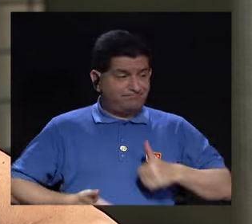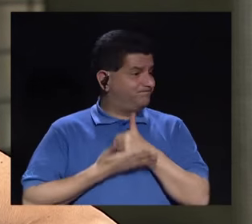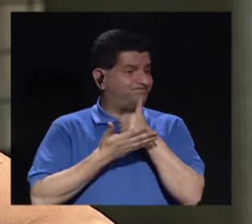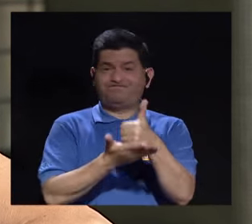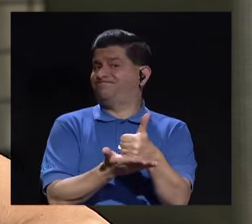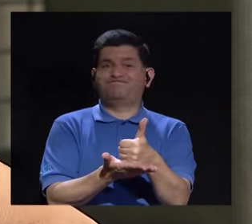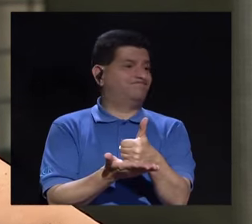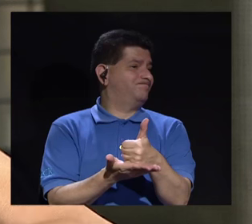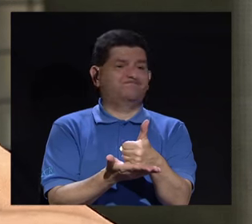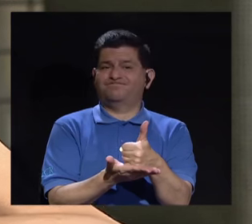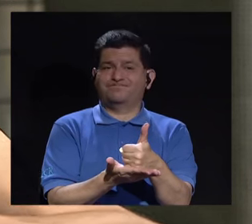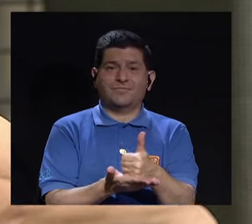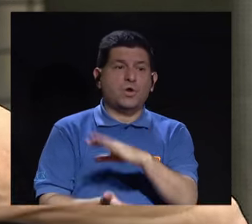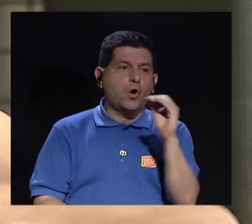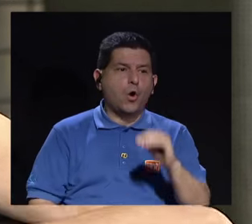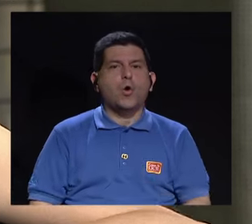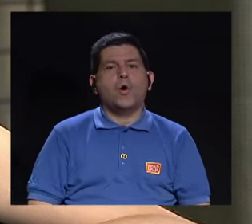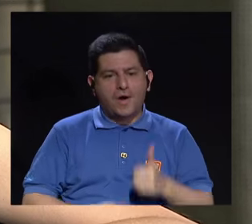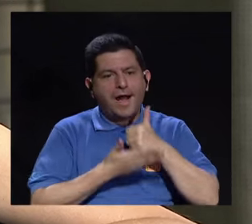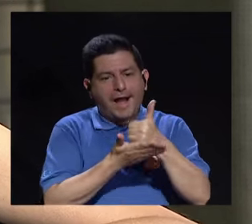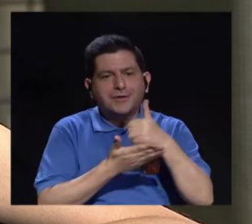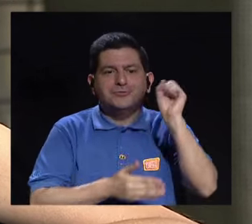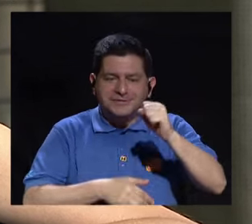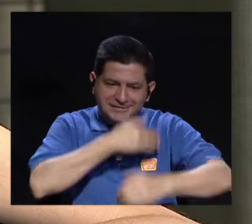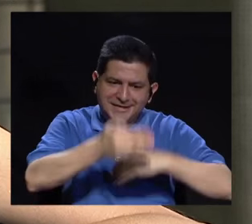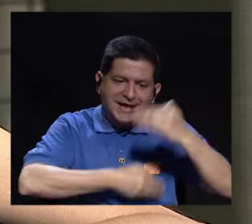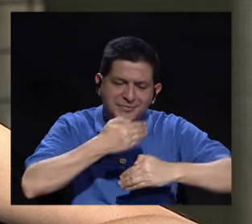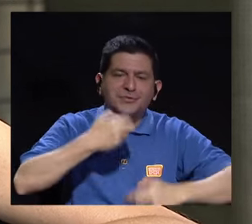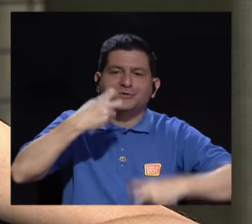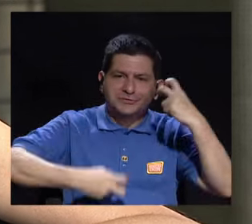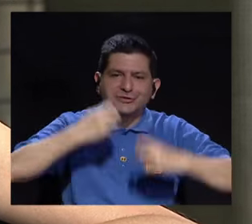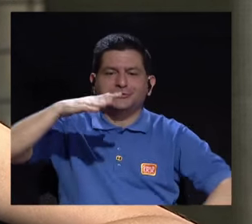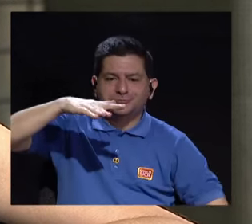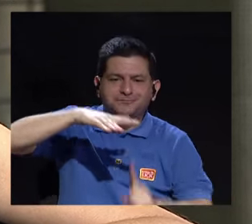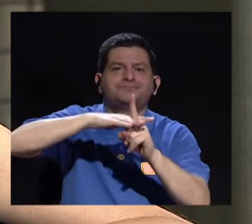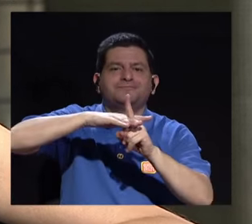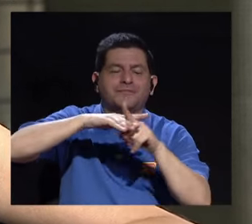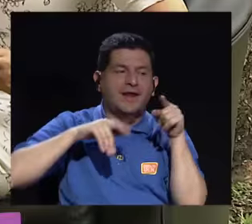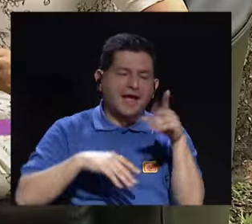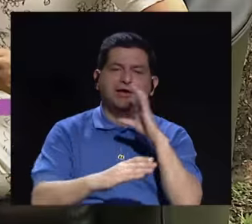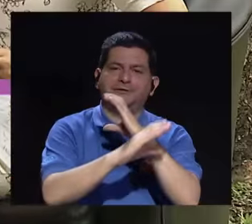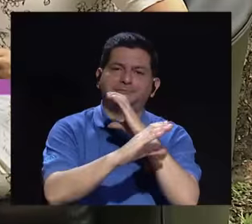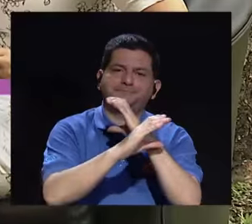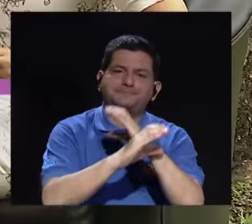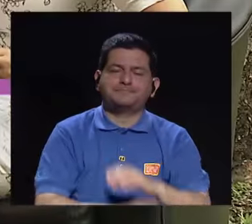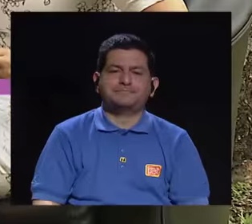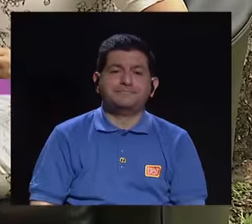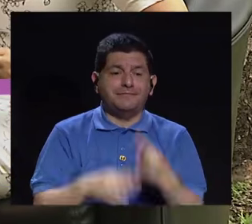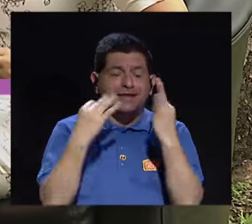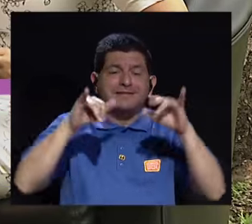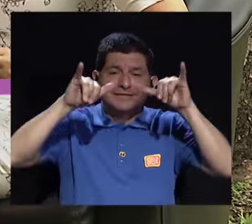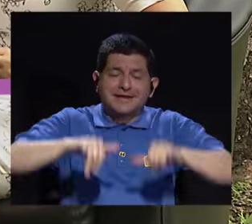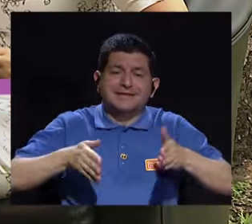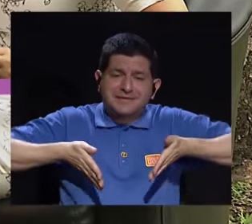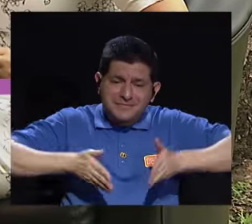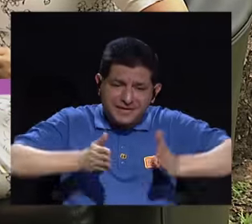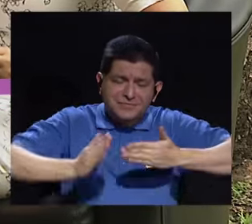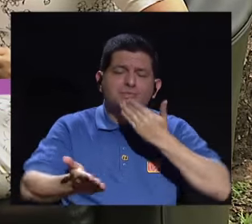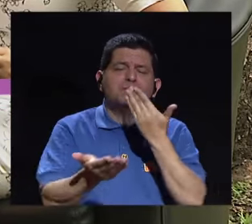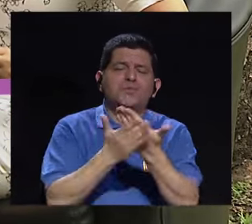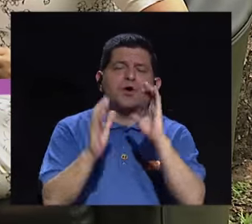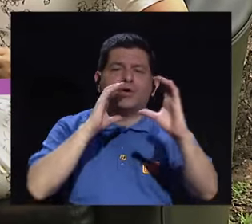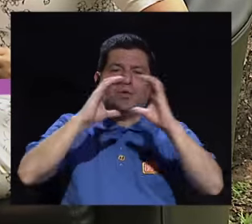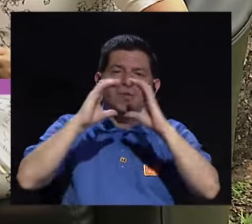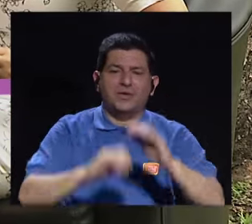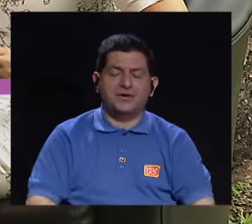favorecen, o favorecen, mejor dicho, el desarrollo de un trastorno. Eso hay que cuidarlo, hay que tratar de mantener con los hijos una